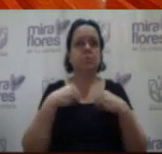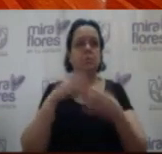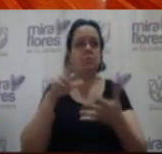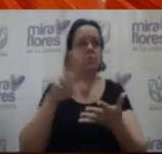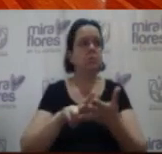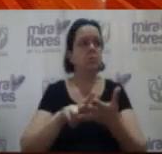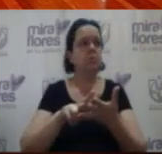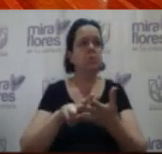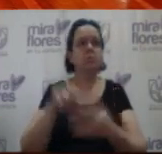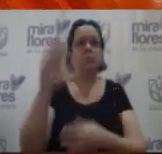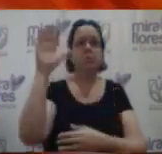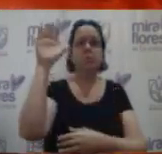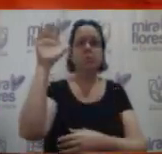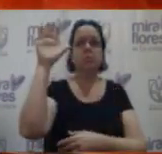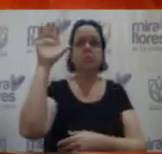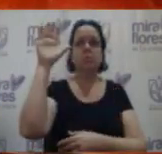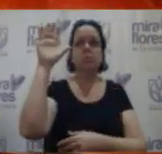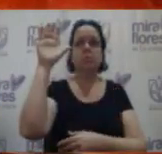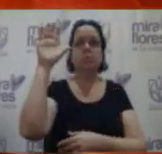la mano en señal de conformidad.